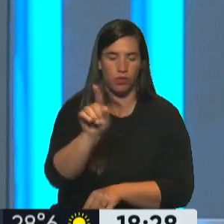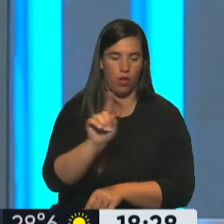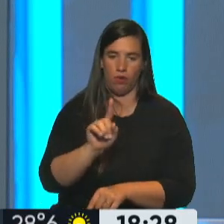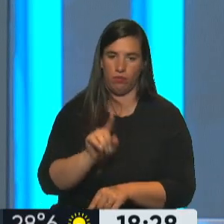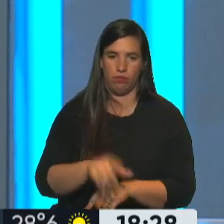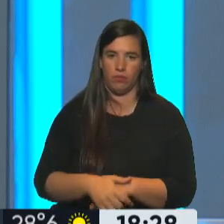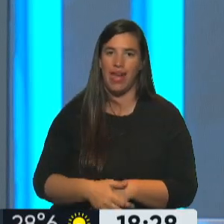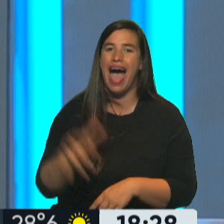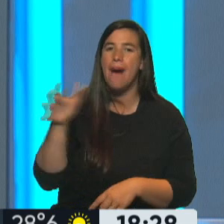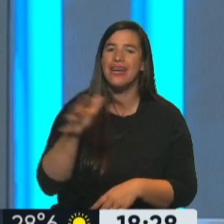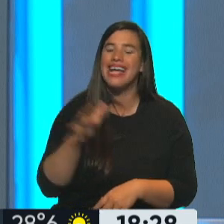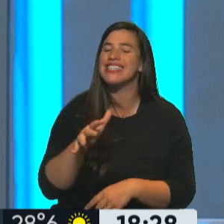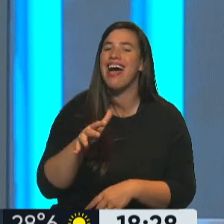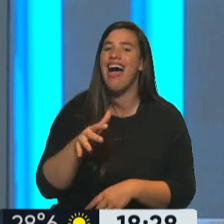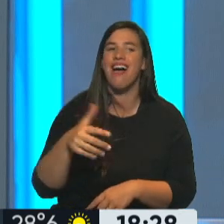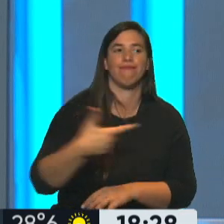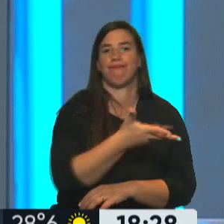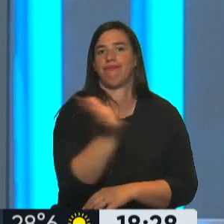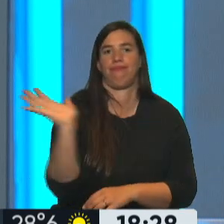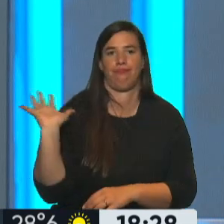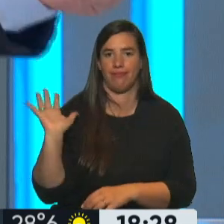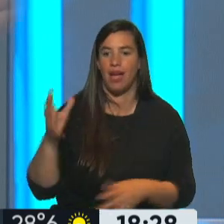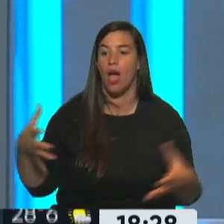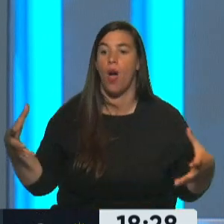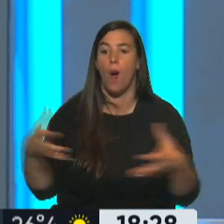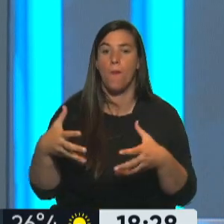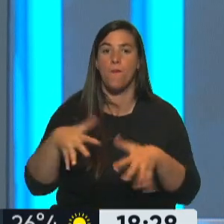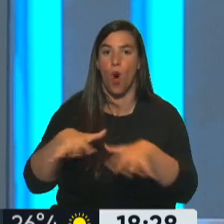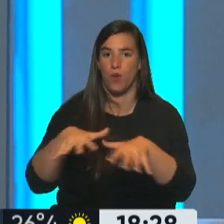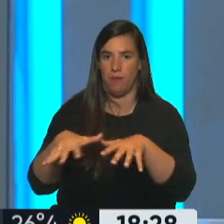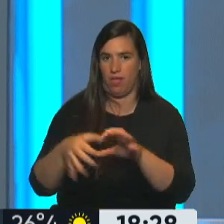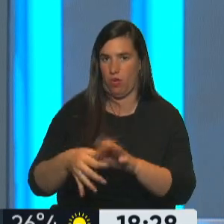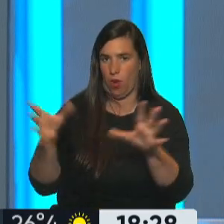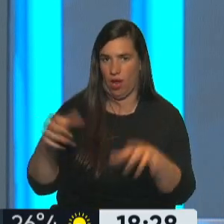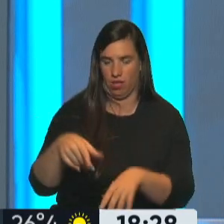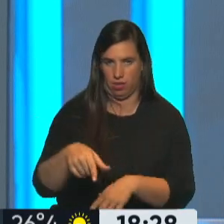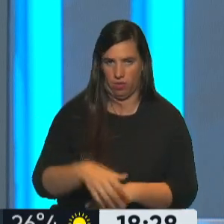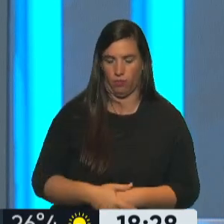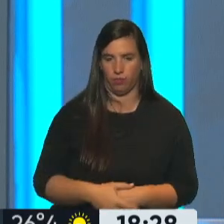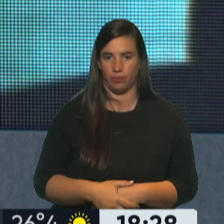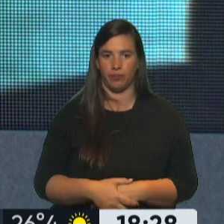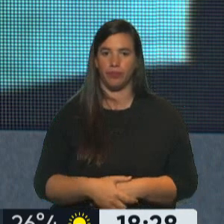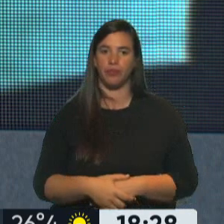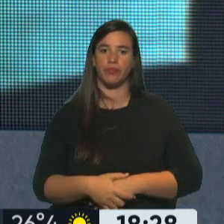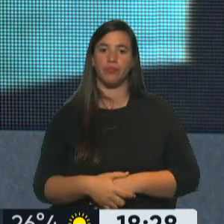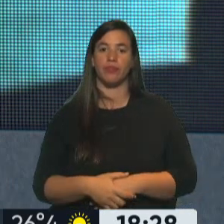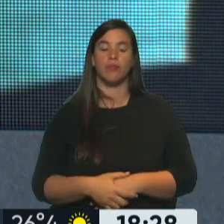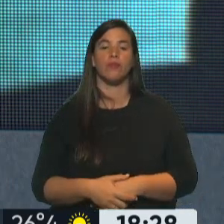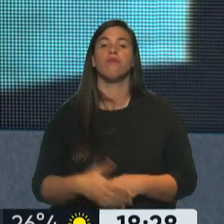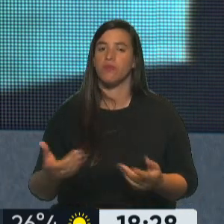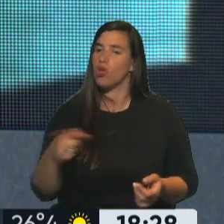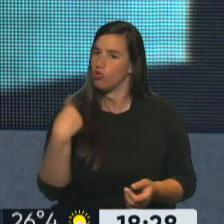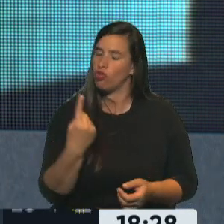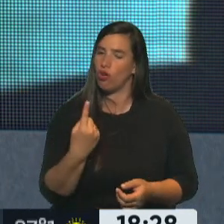que es una amenaza a todo lo que significa el movimiento democrático y esto que acaba de decir Horacio, que expresaba por Bueno, no queríamos pasarlo de largo, todo lo